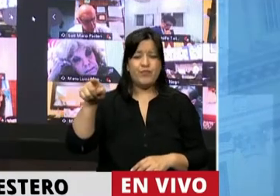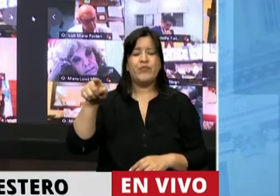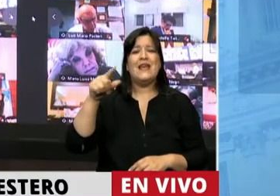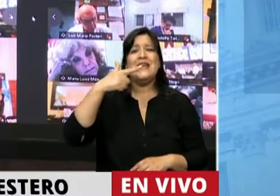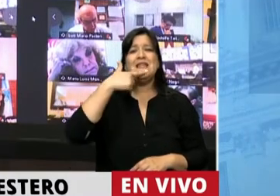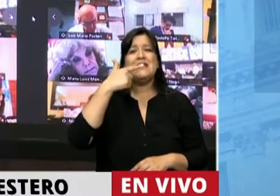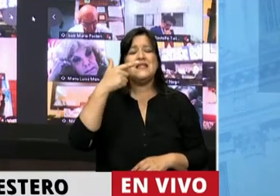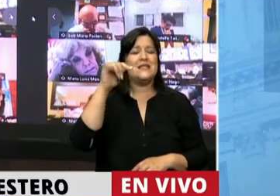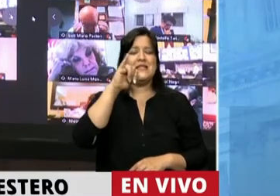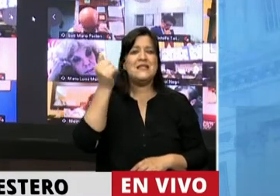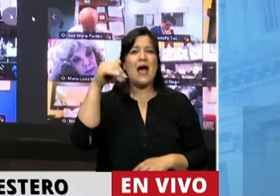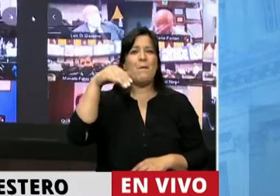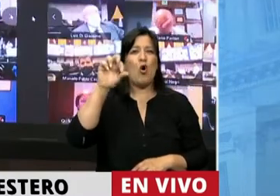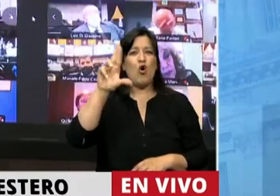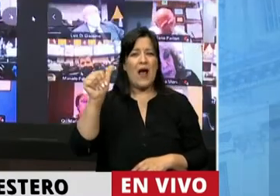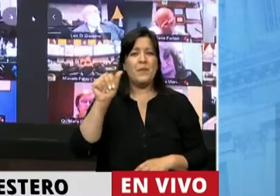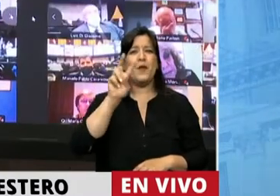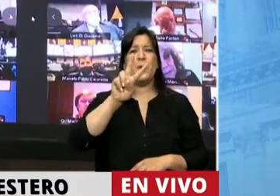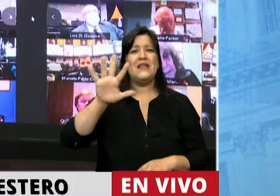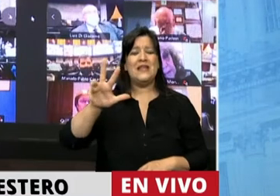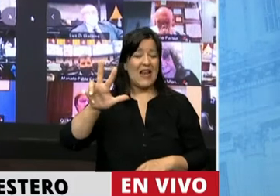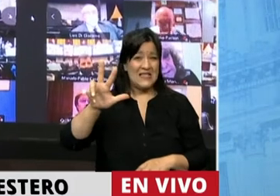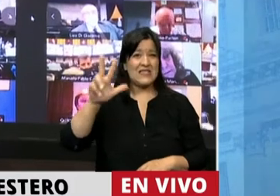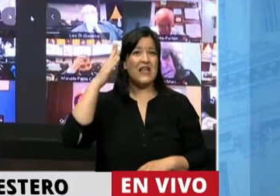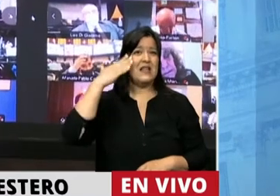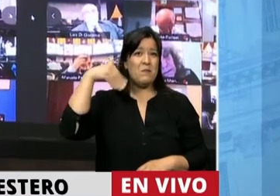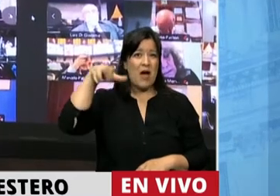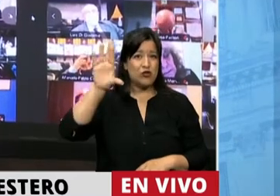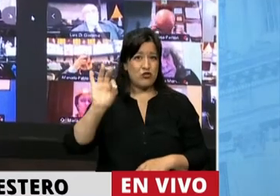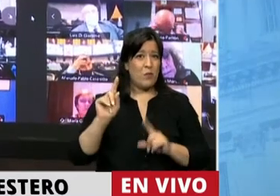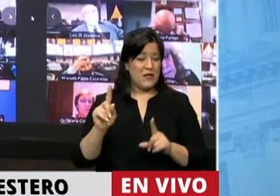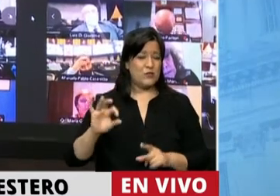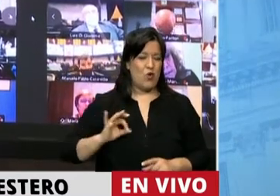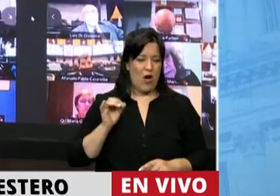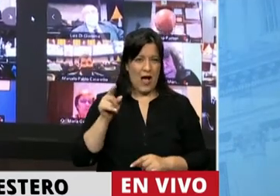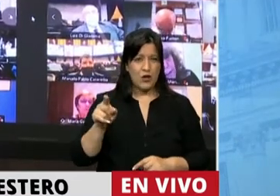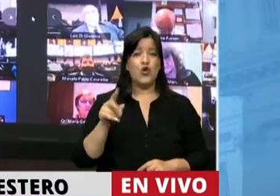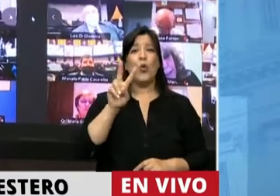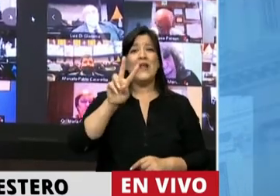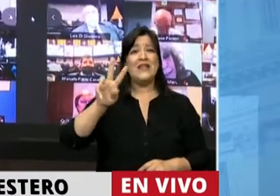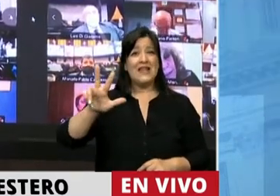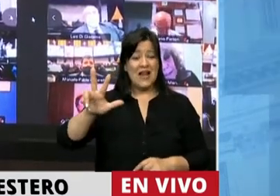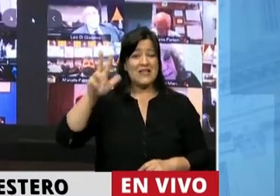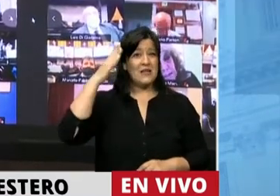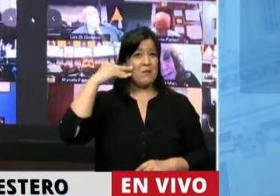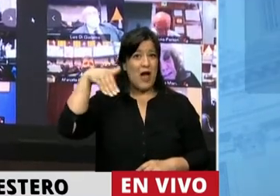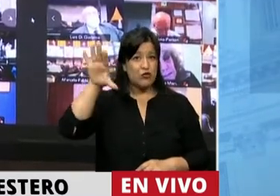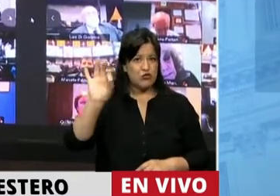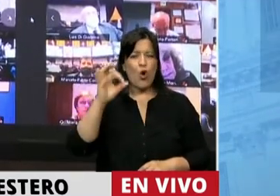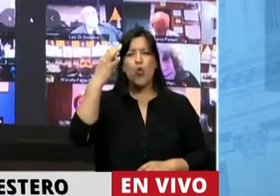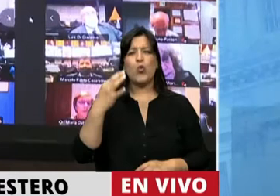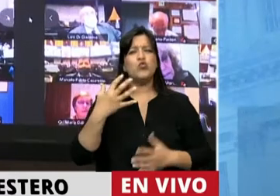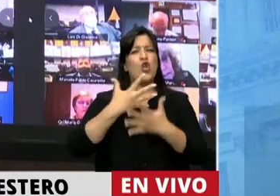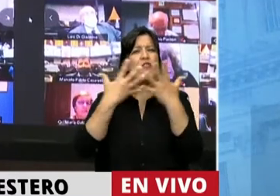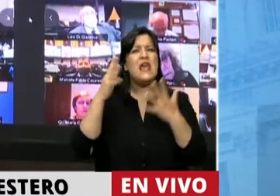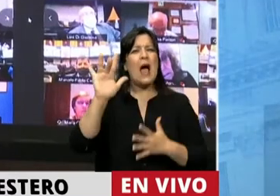Zamora, asumía el 23 de marzo de ese mismo año. El 23 de marzo era un día miércoles